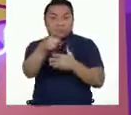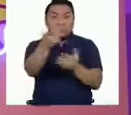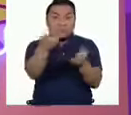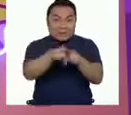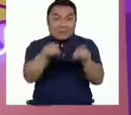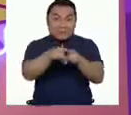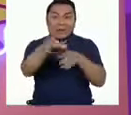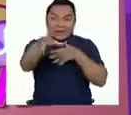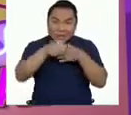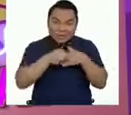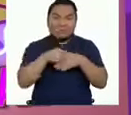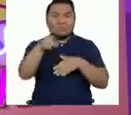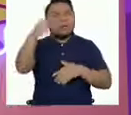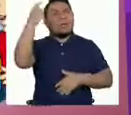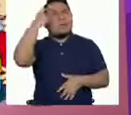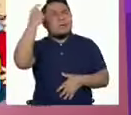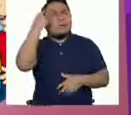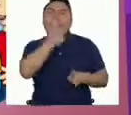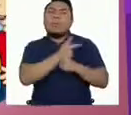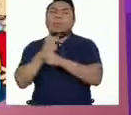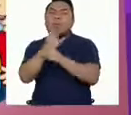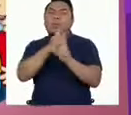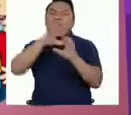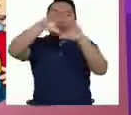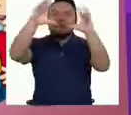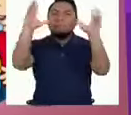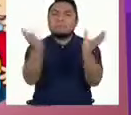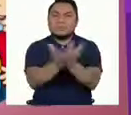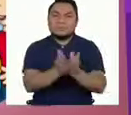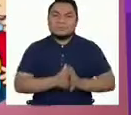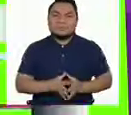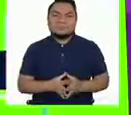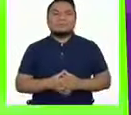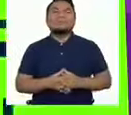tenerlos? Es hora de tomar conciencia y cuidar nuestro planeta.